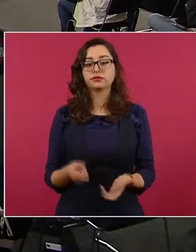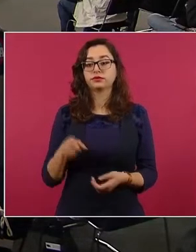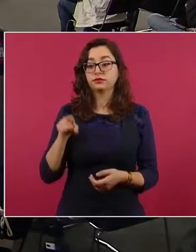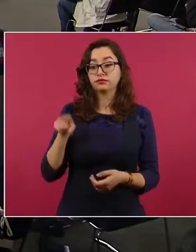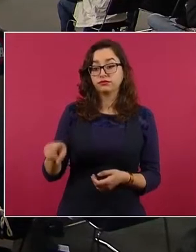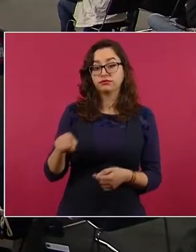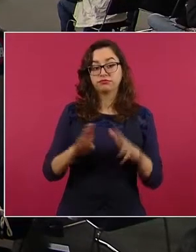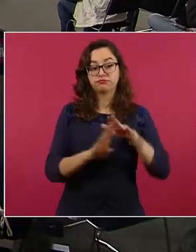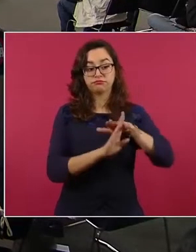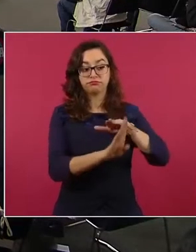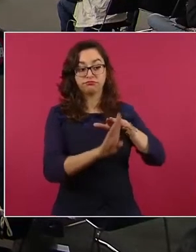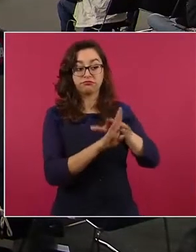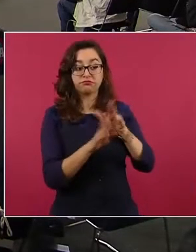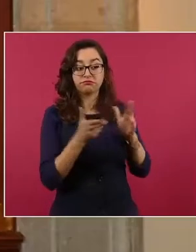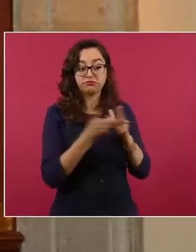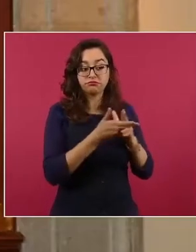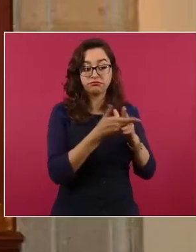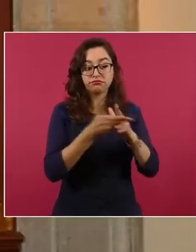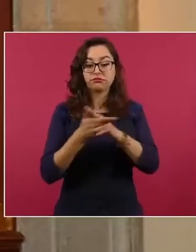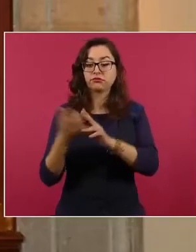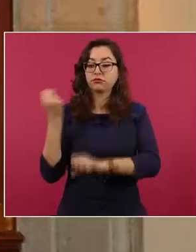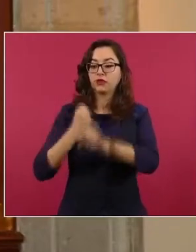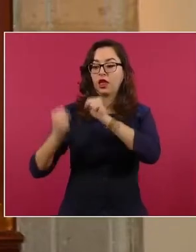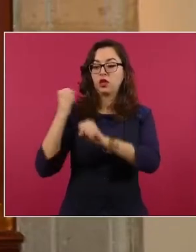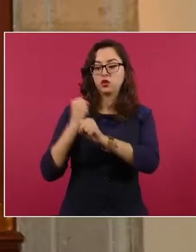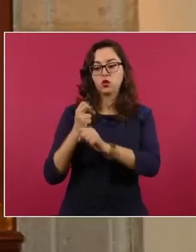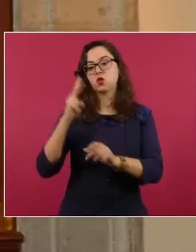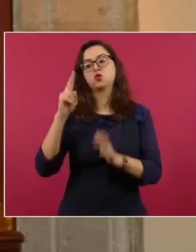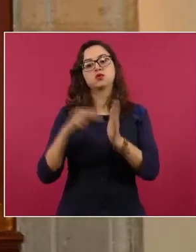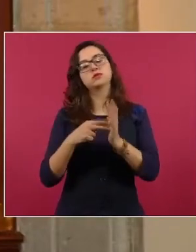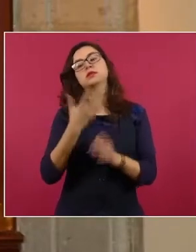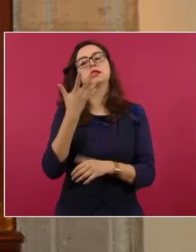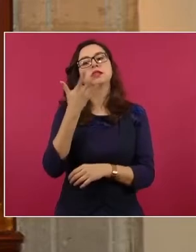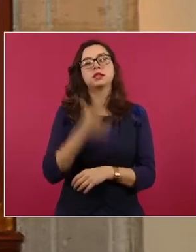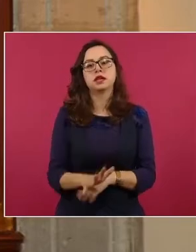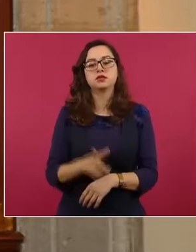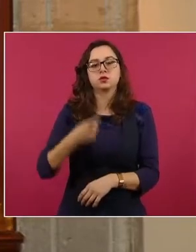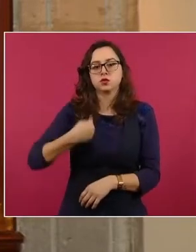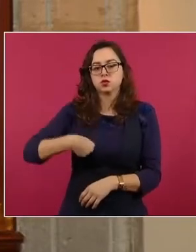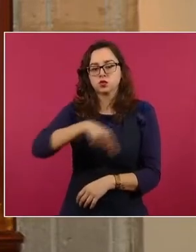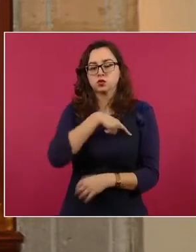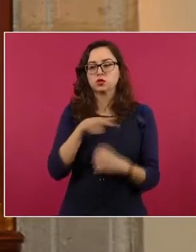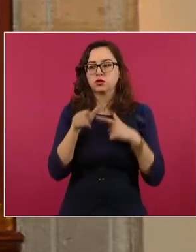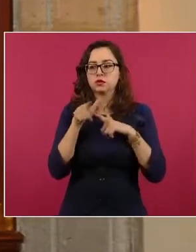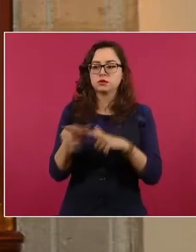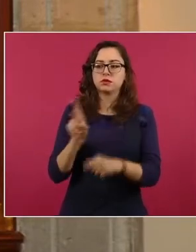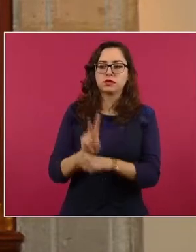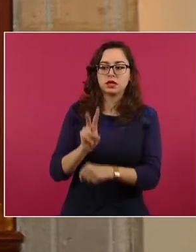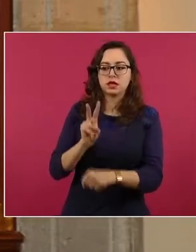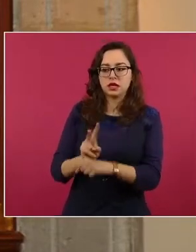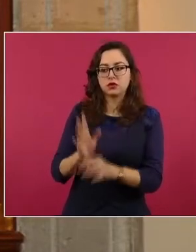vinculación a proceso y de su posterior encauzamiento penal y sentencia. Siguiente.